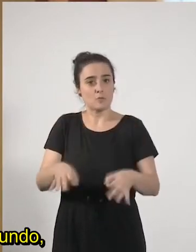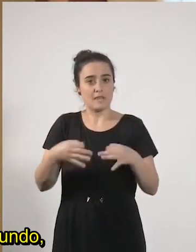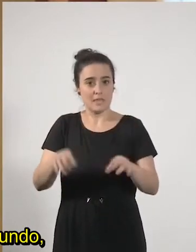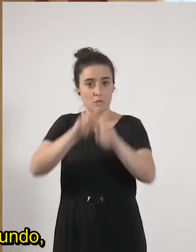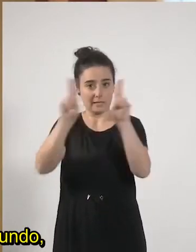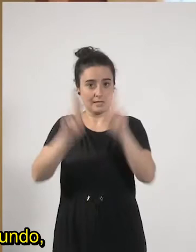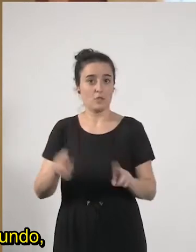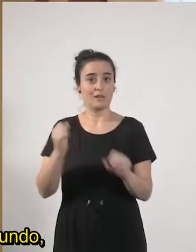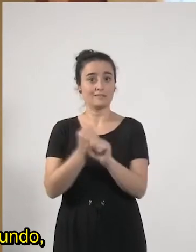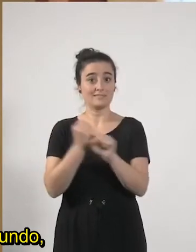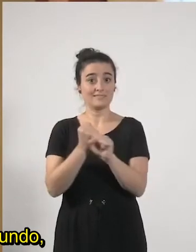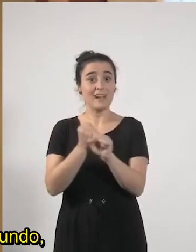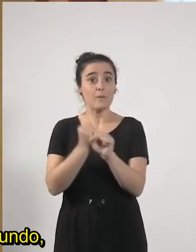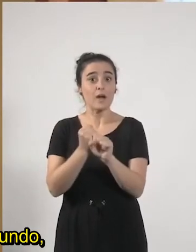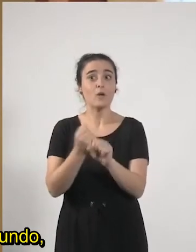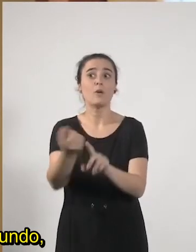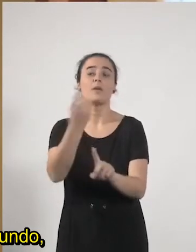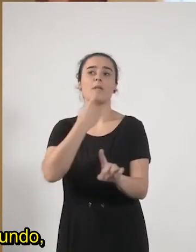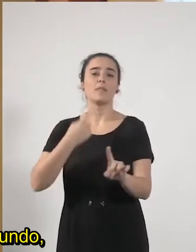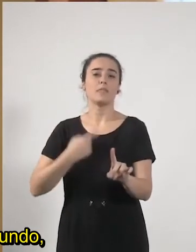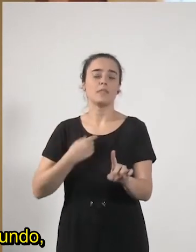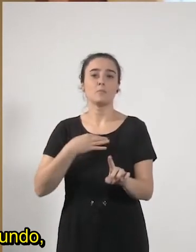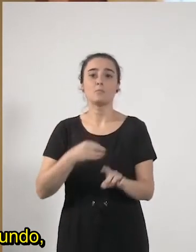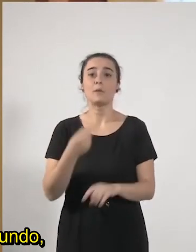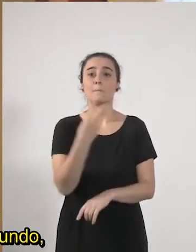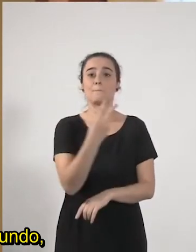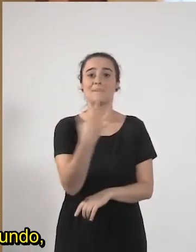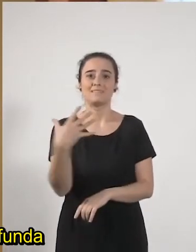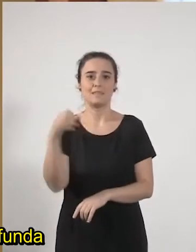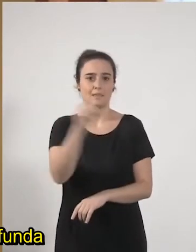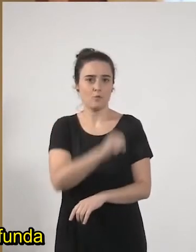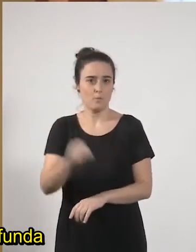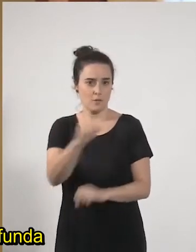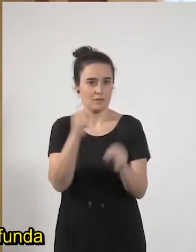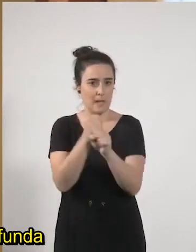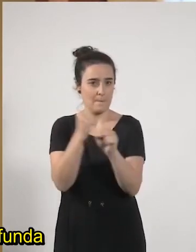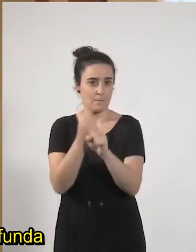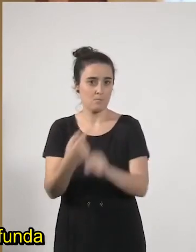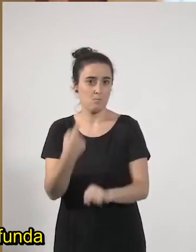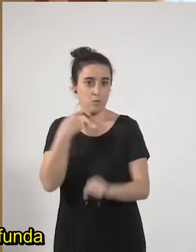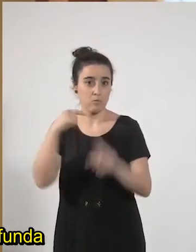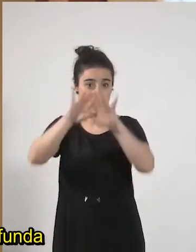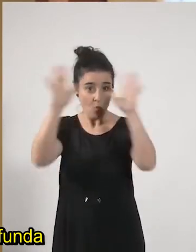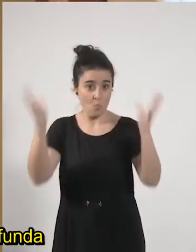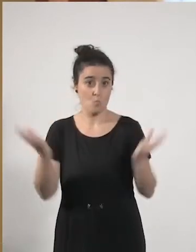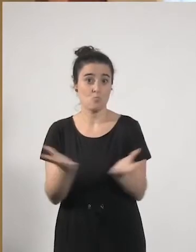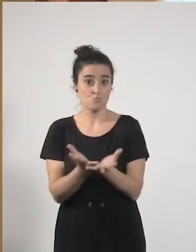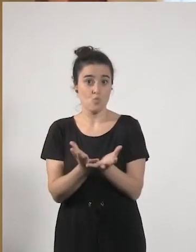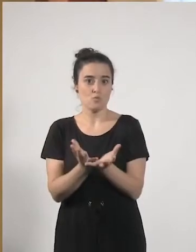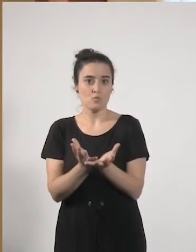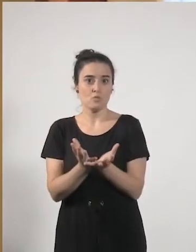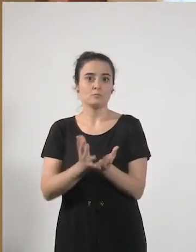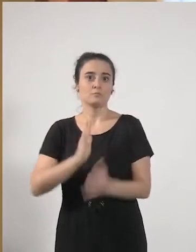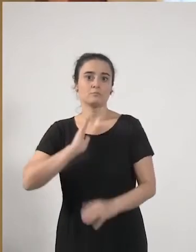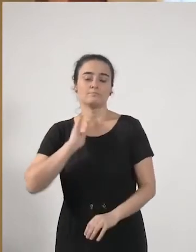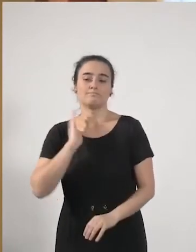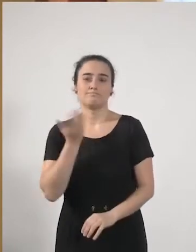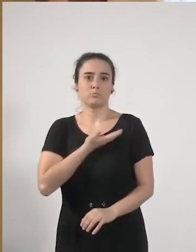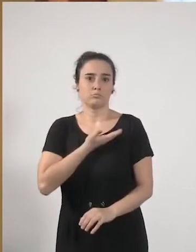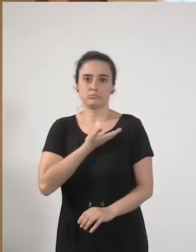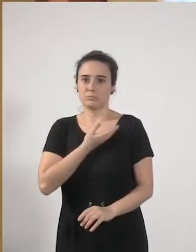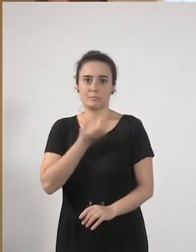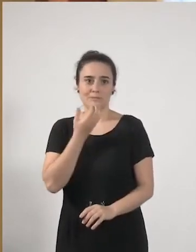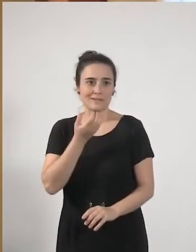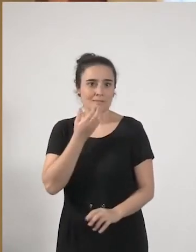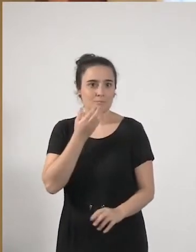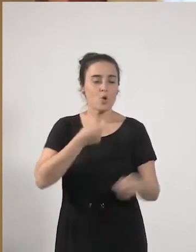dice que podrían perderse hasta 25 millones de empleos en el mundo, que van a afectar de manera muy profunda a los sectores del comercio, la